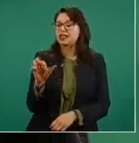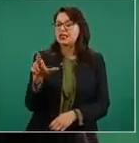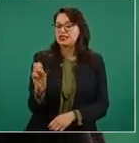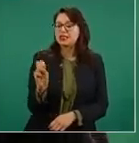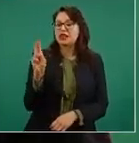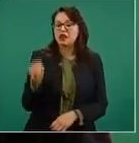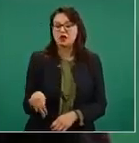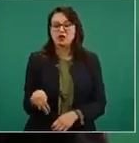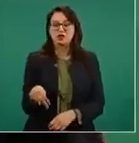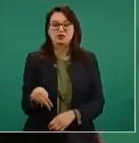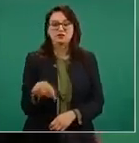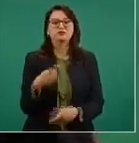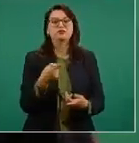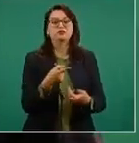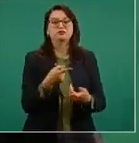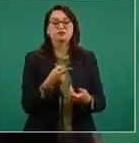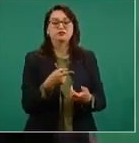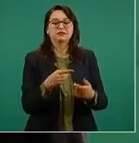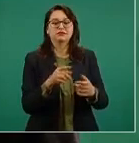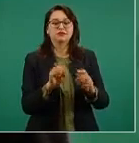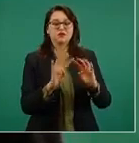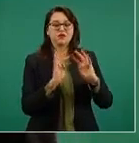de su consejo de administración.